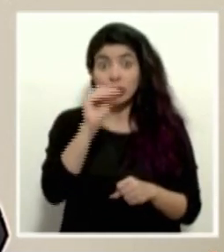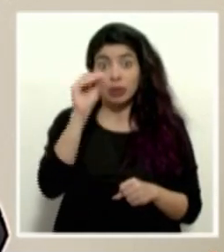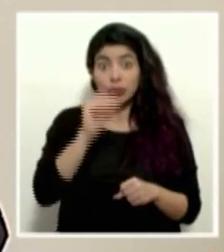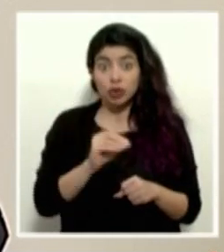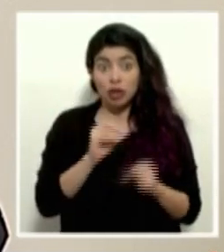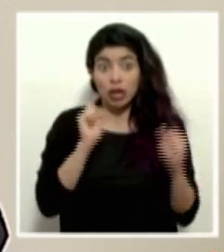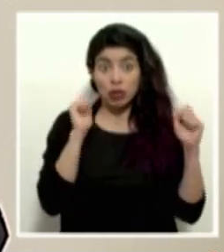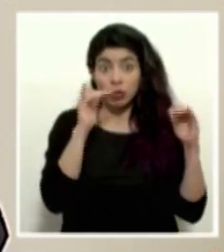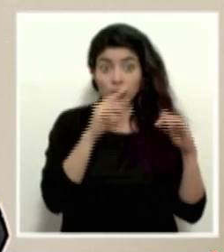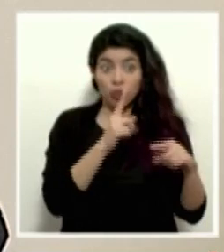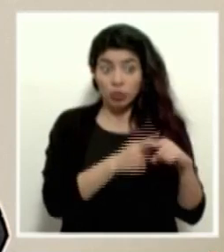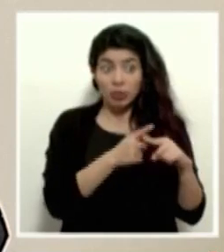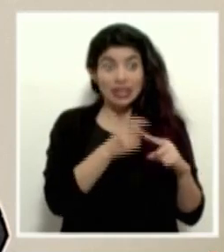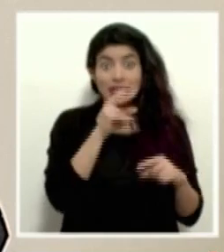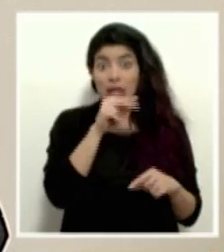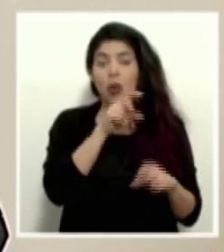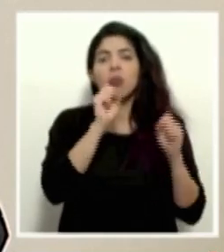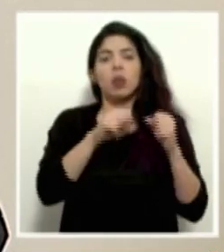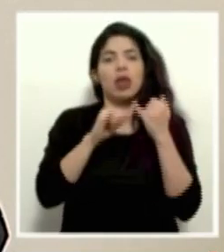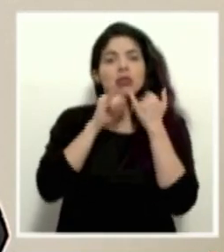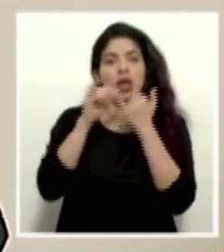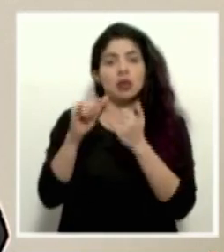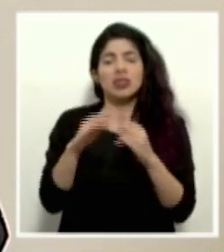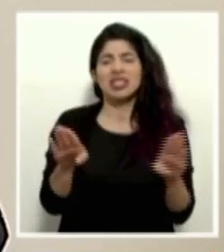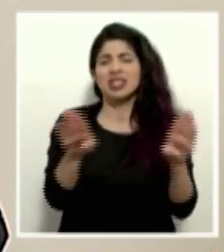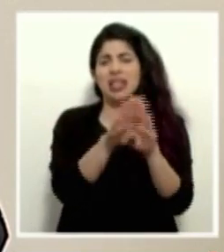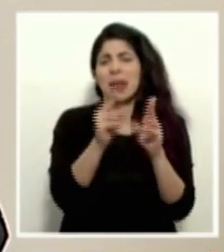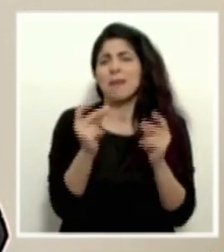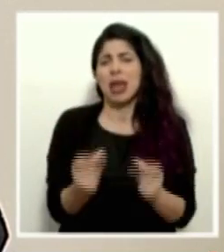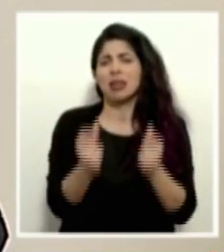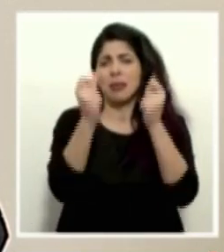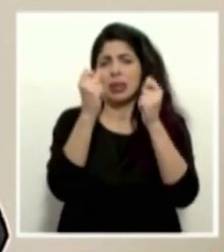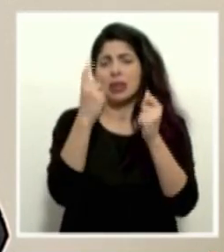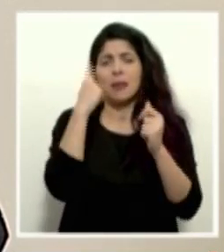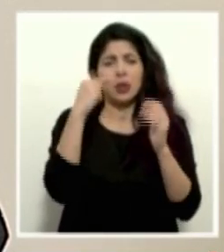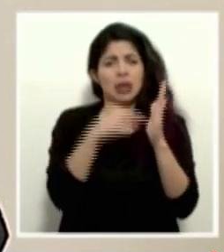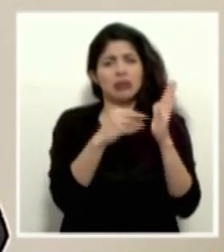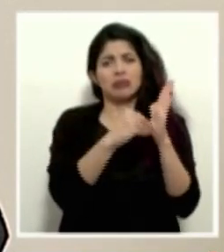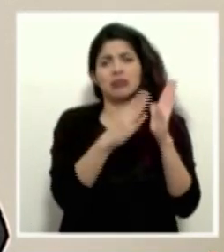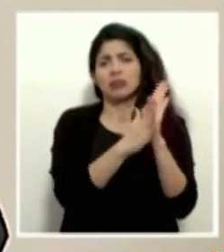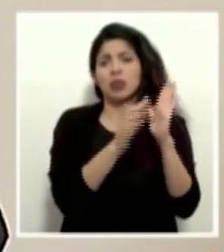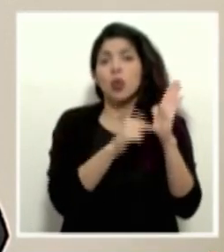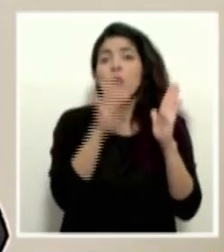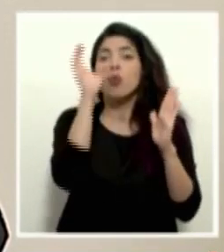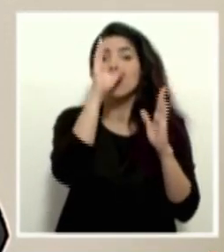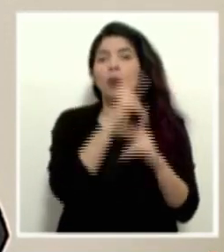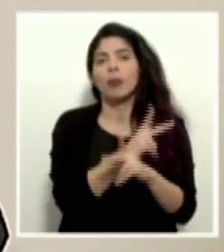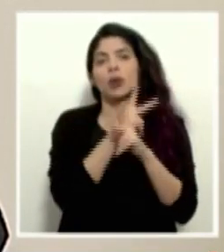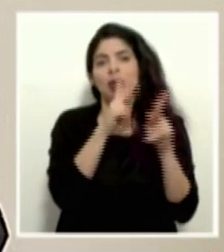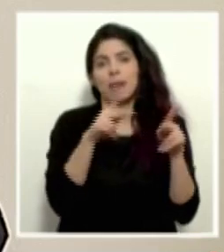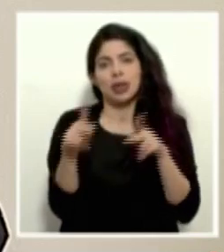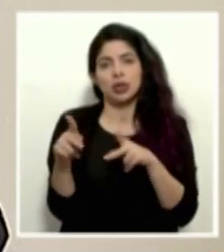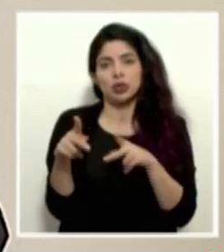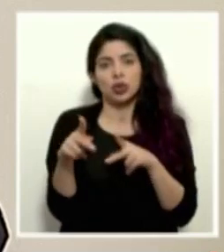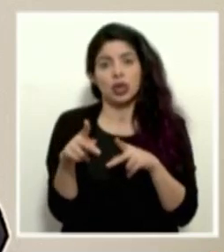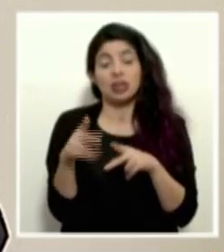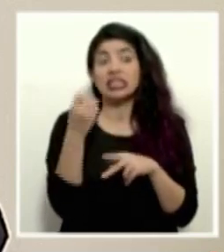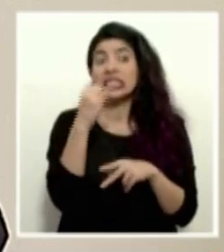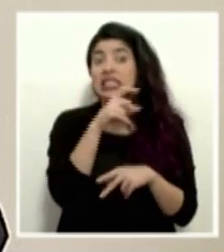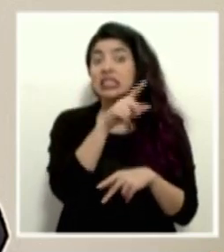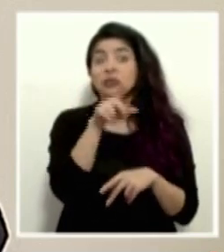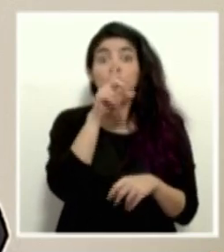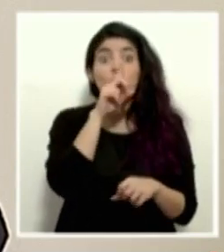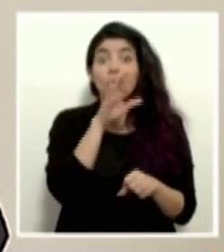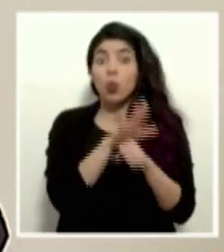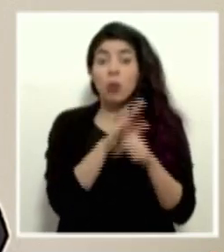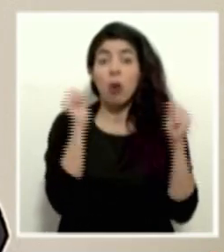cualquier lugar, eso es sujeto de denuncia y de cierre inmediato, porque es una de las medidas justamente que busca proteger a la población. Las incumplimientos